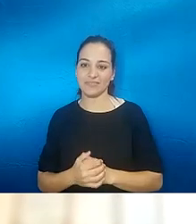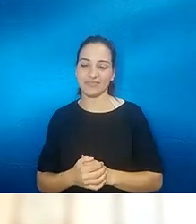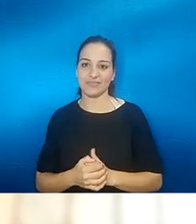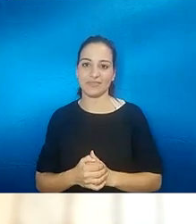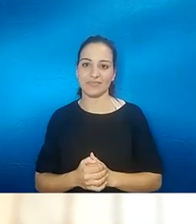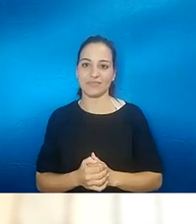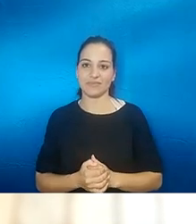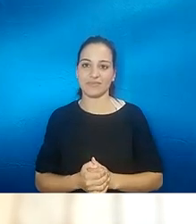adiós Gracias.